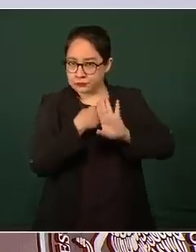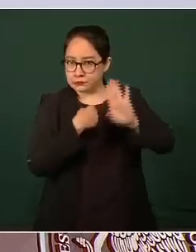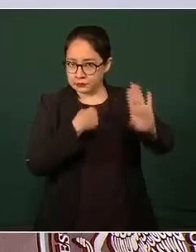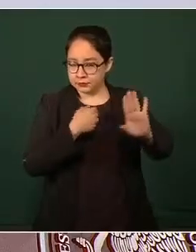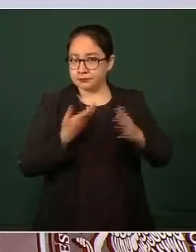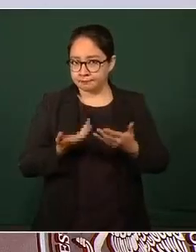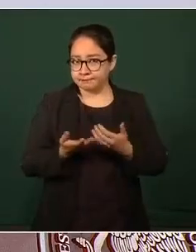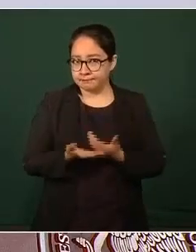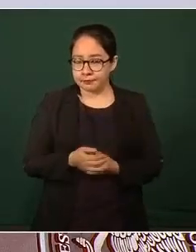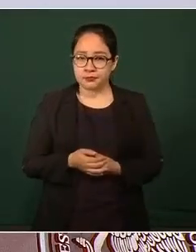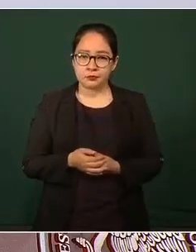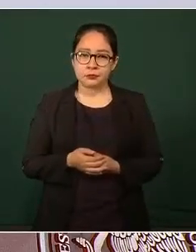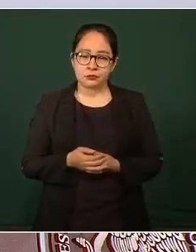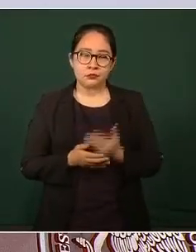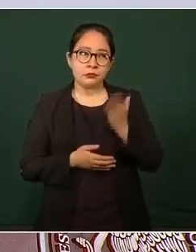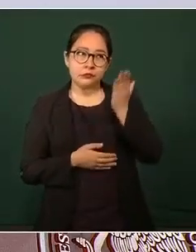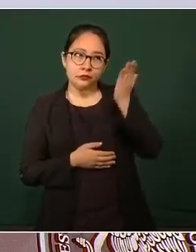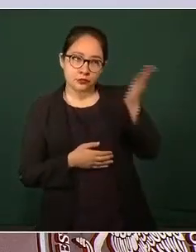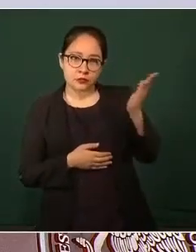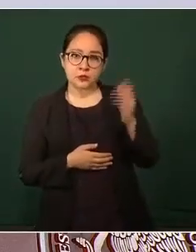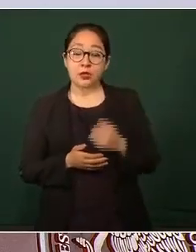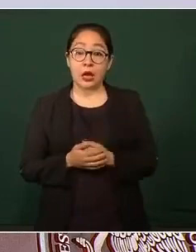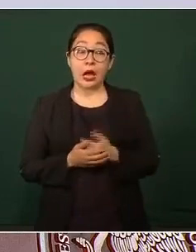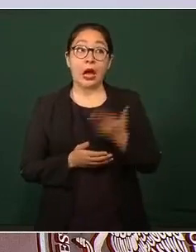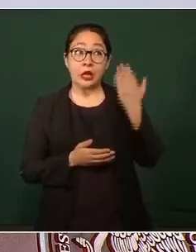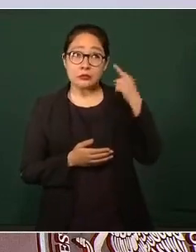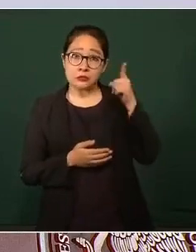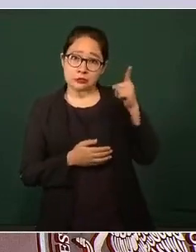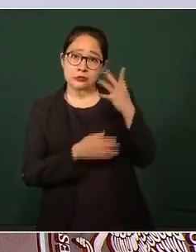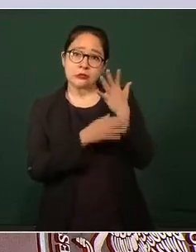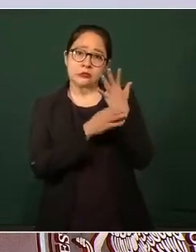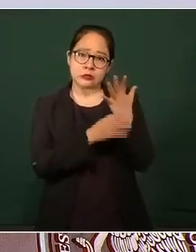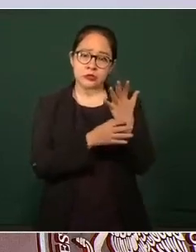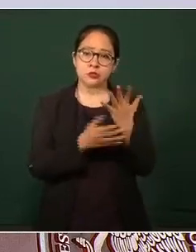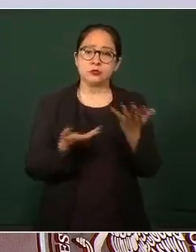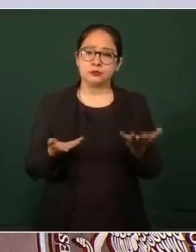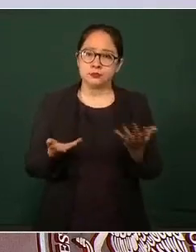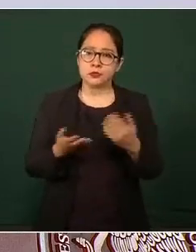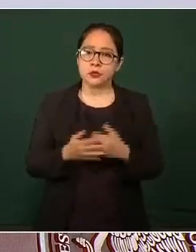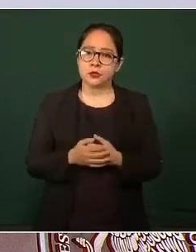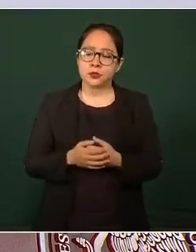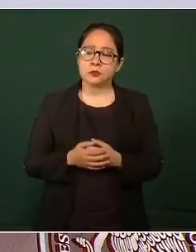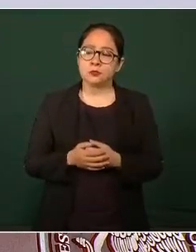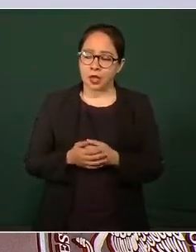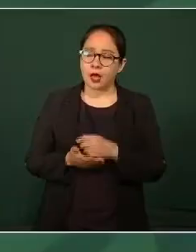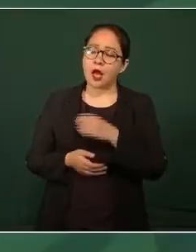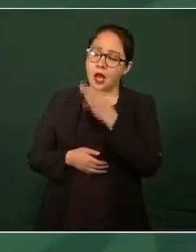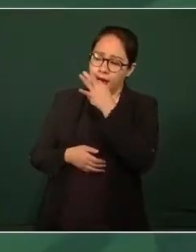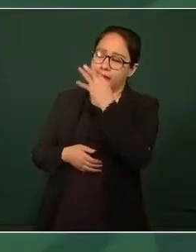En esa ocasión me dijo que se iba a analizar